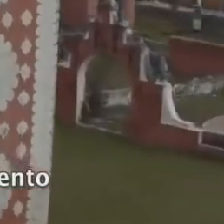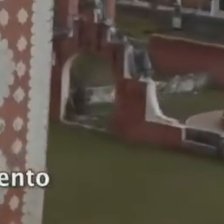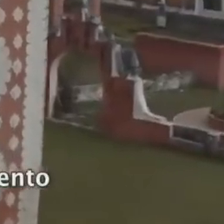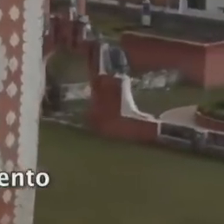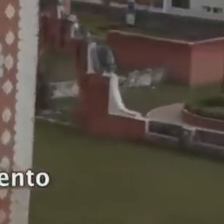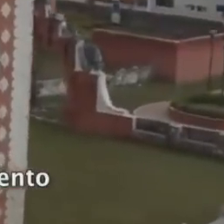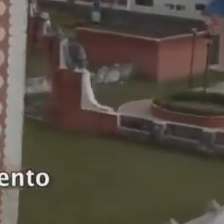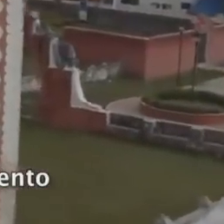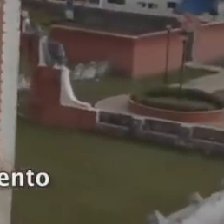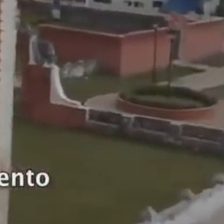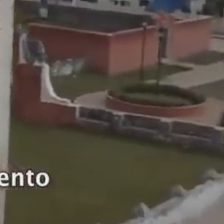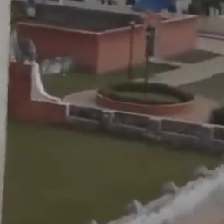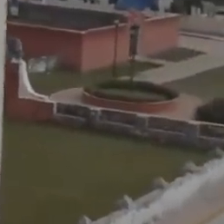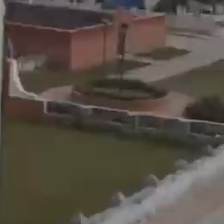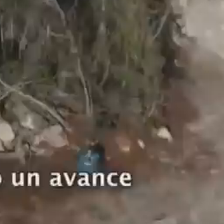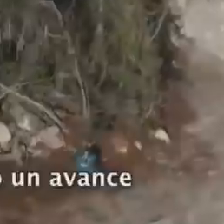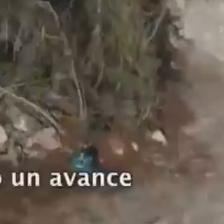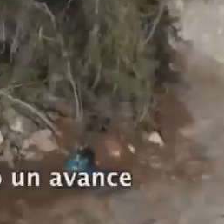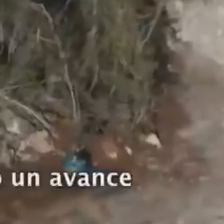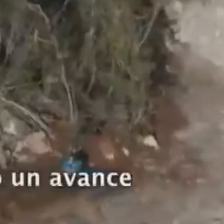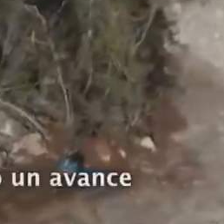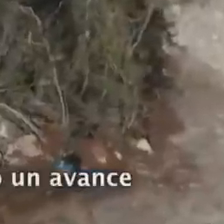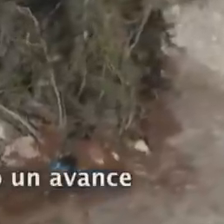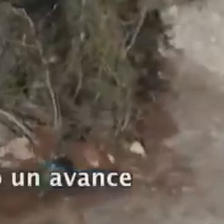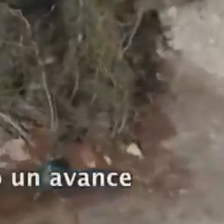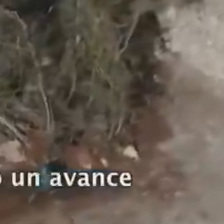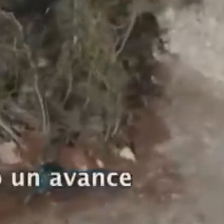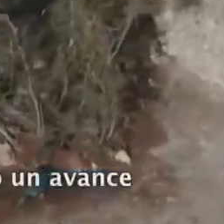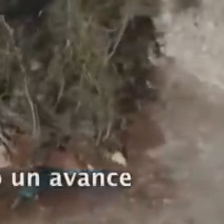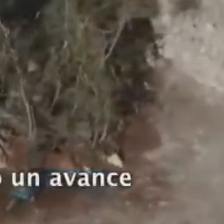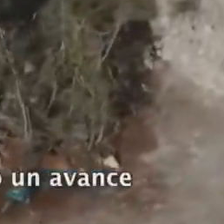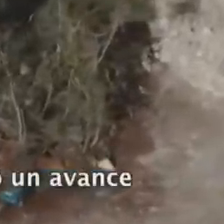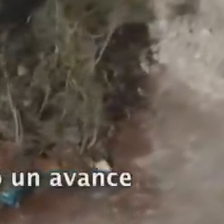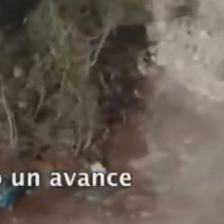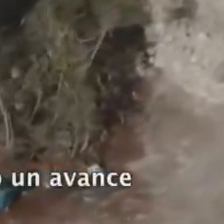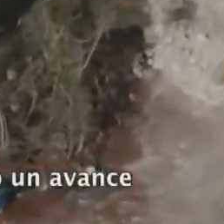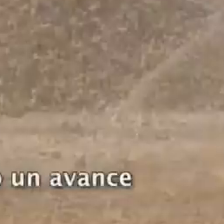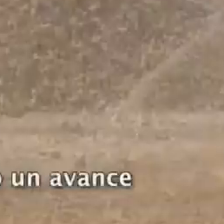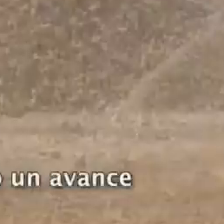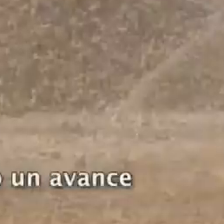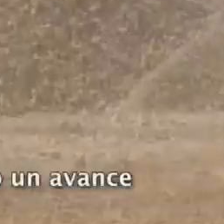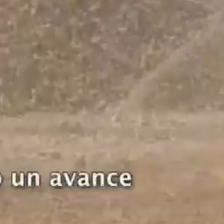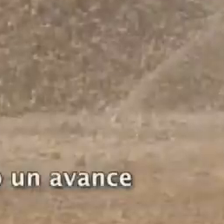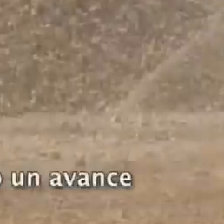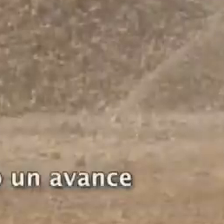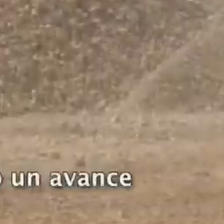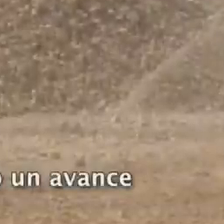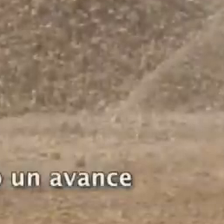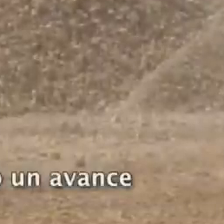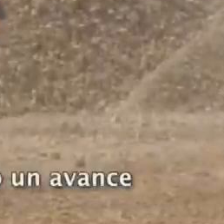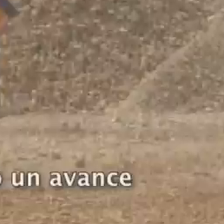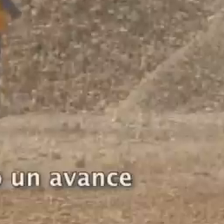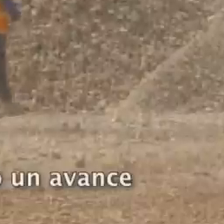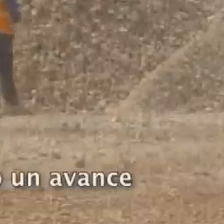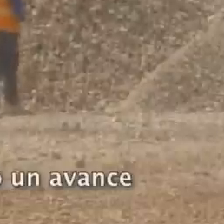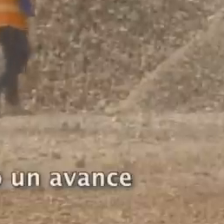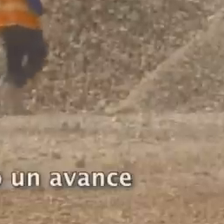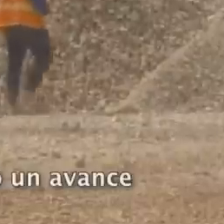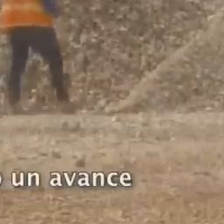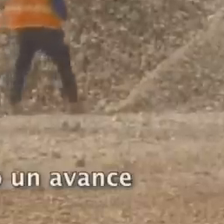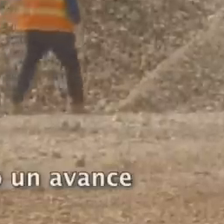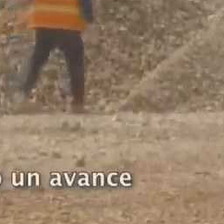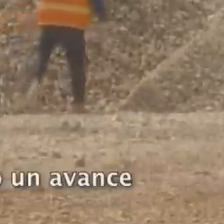y Plaza Municipal en Uaima. De los 40 kilómetros pactados para finales de mes, hemos realizado un avance del 83